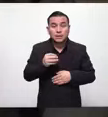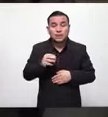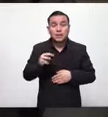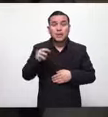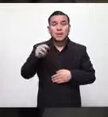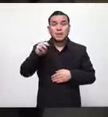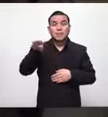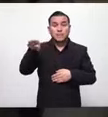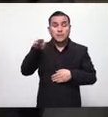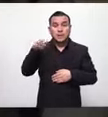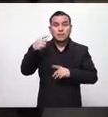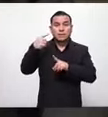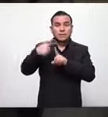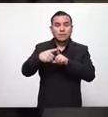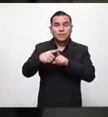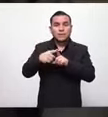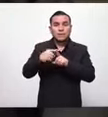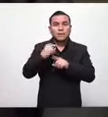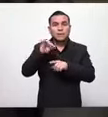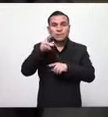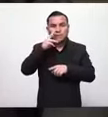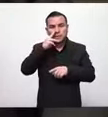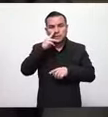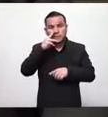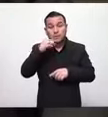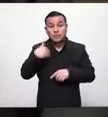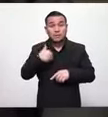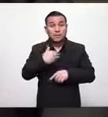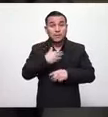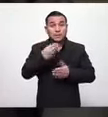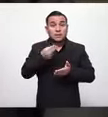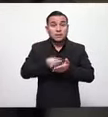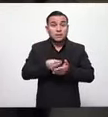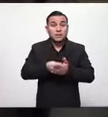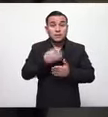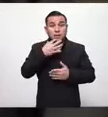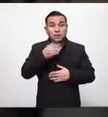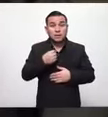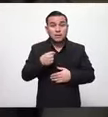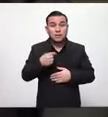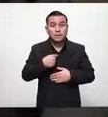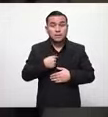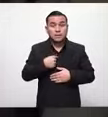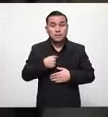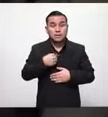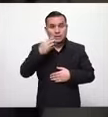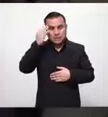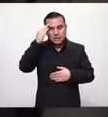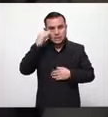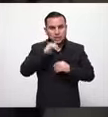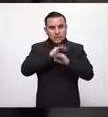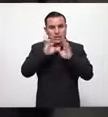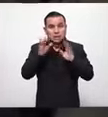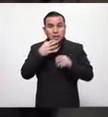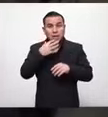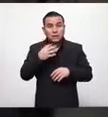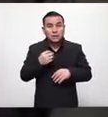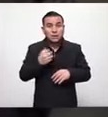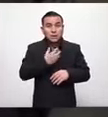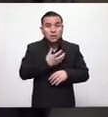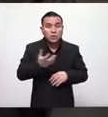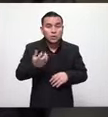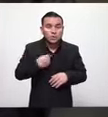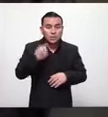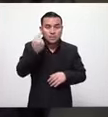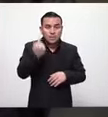abril mayo junio señora ministra de economía yo sé que no estoy mintiendo los ganaderos